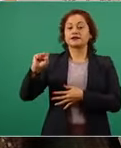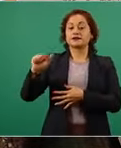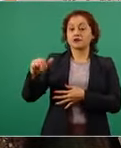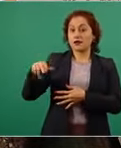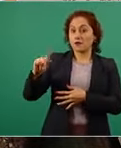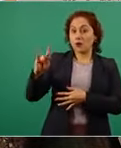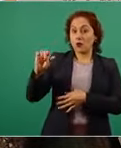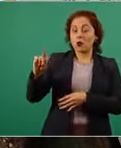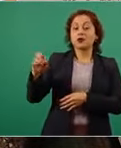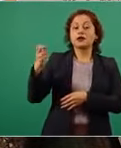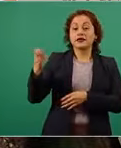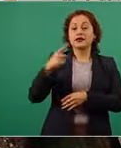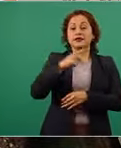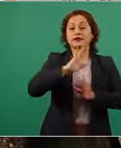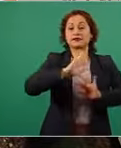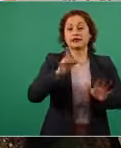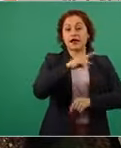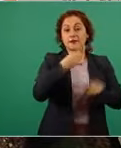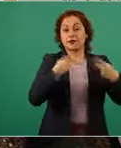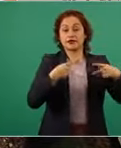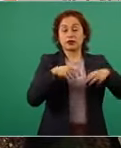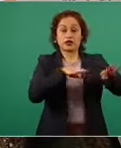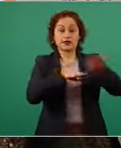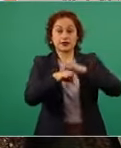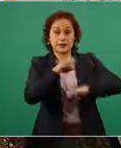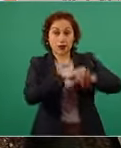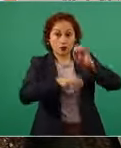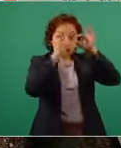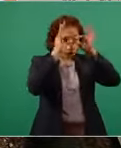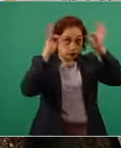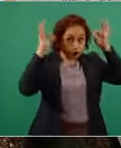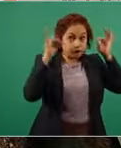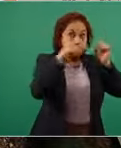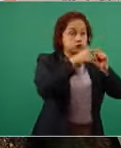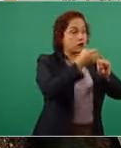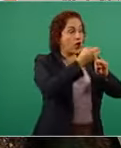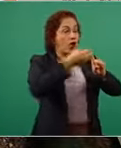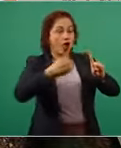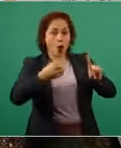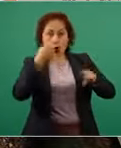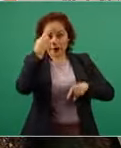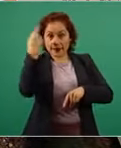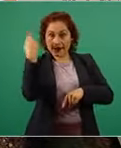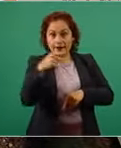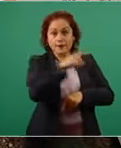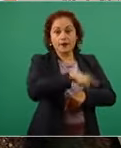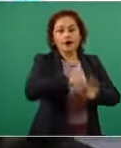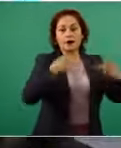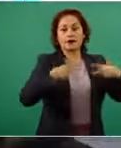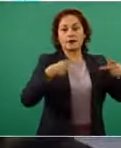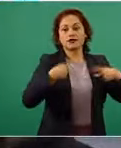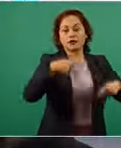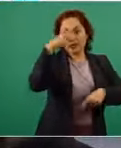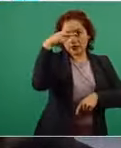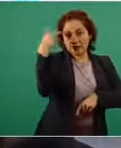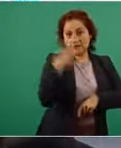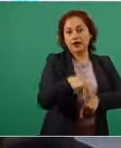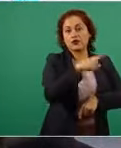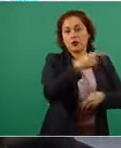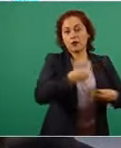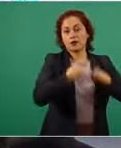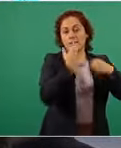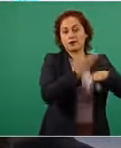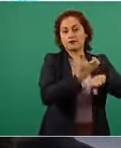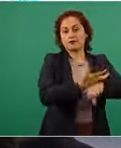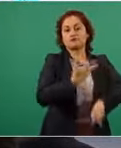vacunación del personal incluso consular y ya nos declararon como personal consular considerado como esencial y